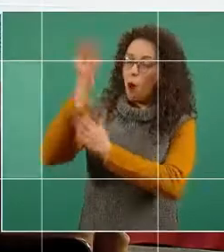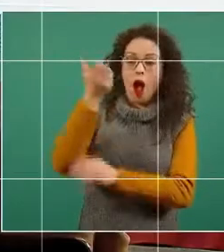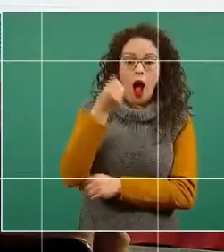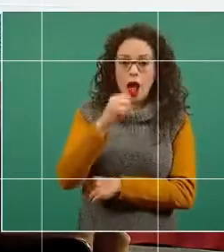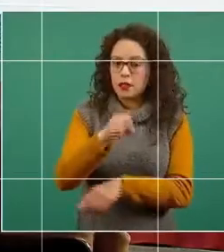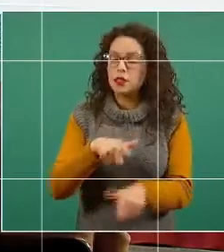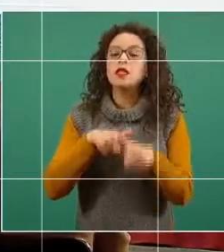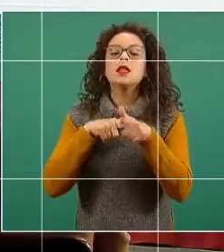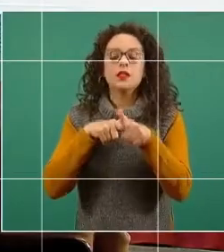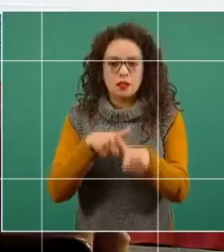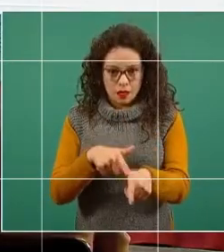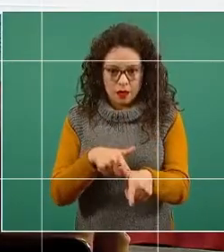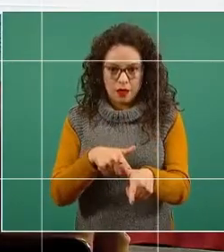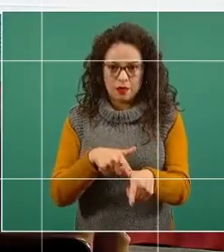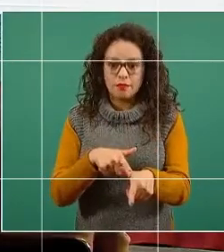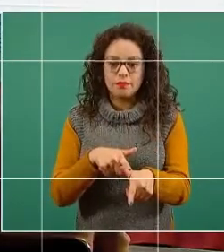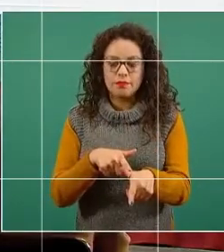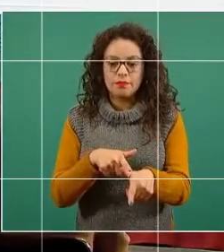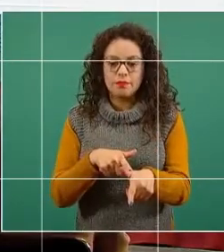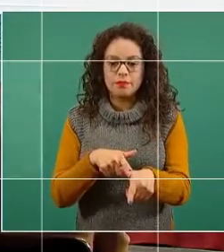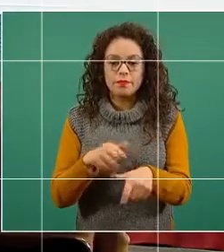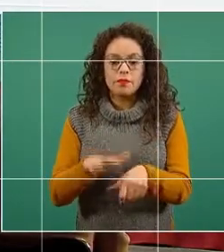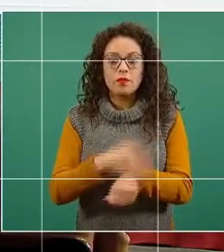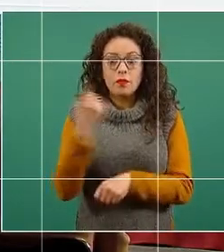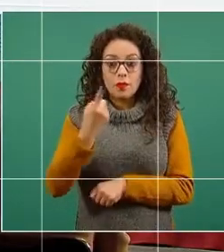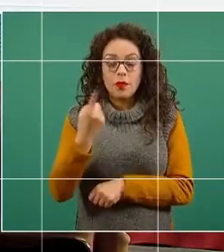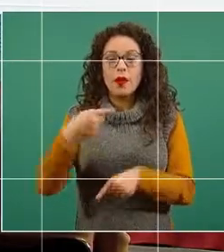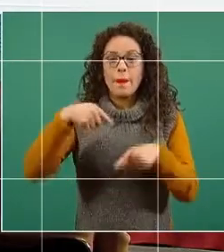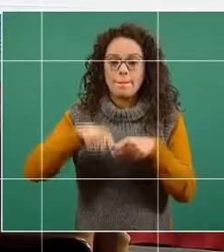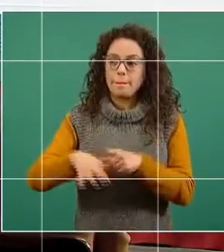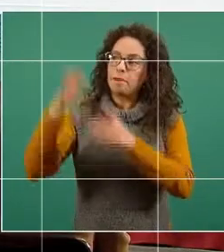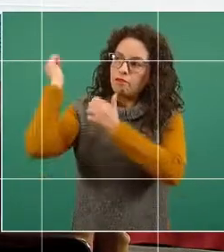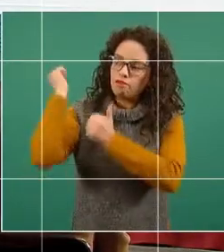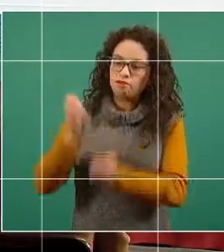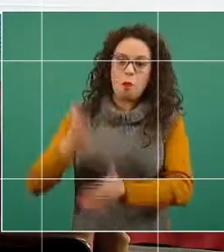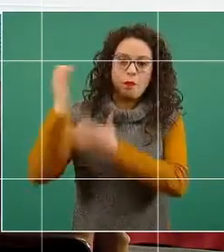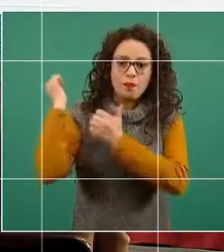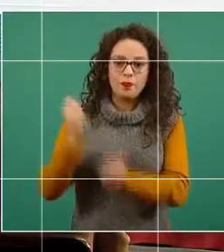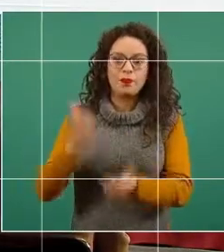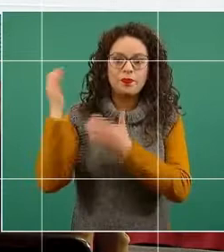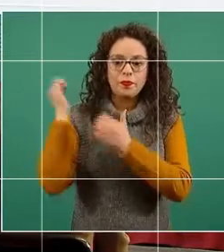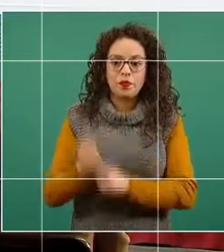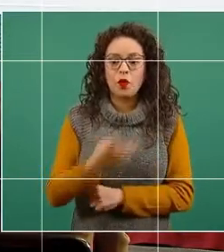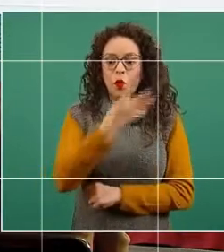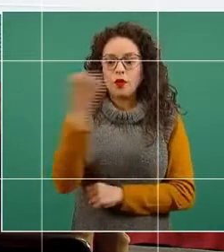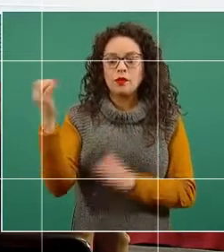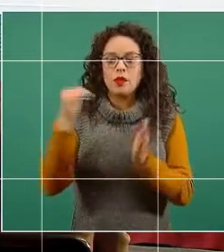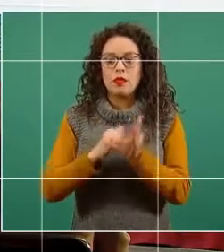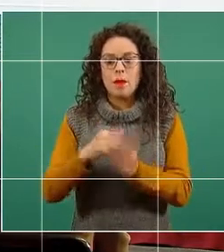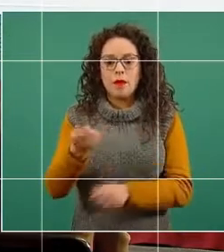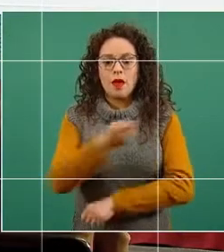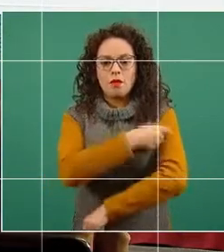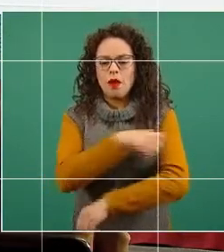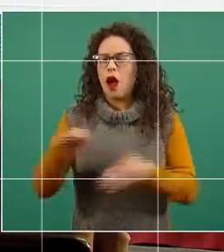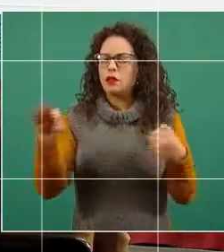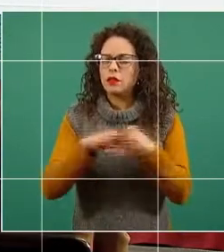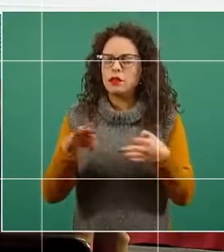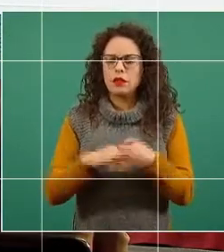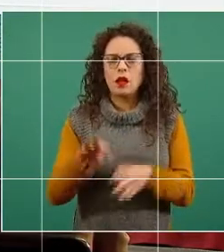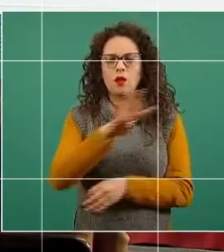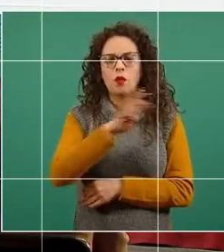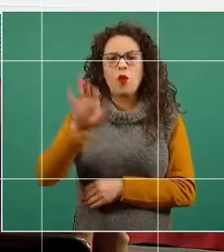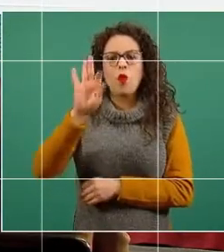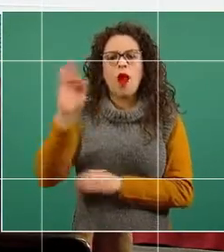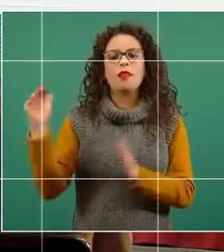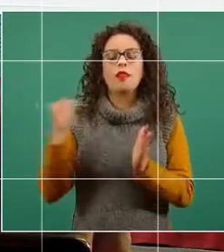tendremos los embarques de más de cuatrocientas mil vacunas, cerca de cuatrocientos cuarenta mil